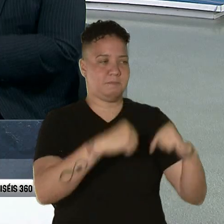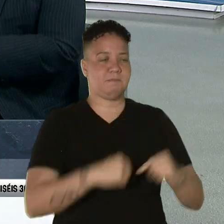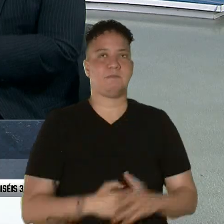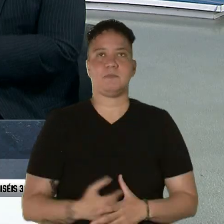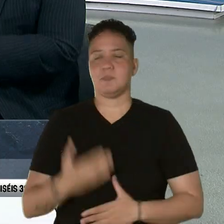encantada.